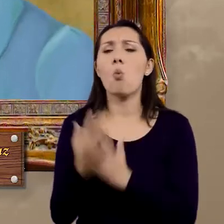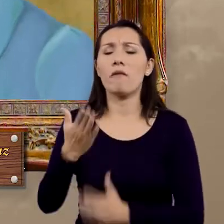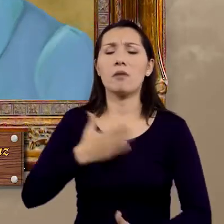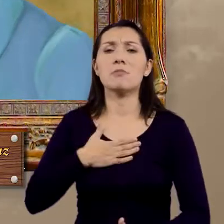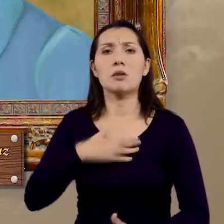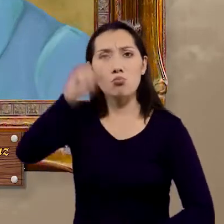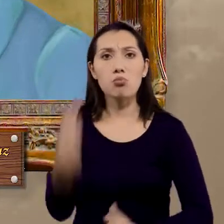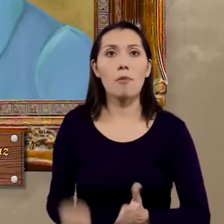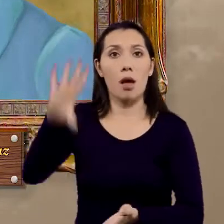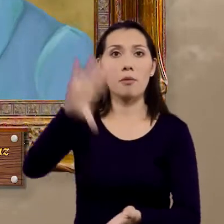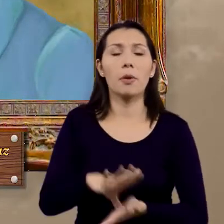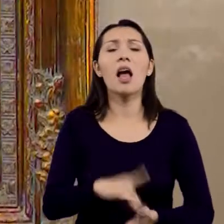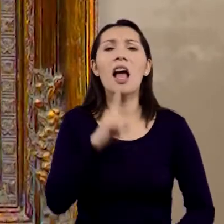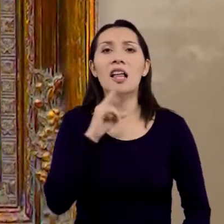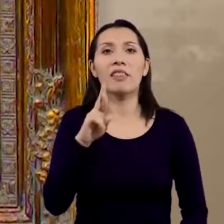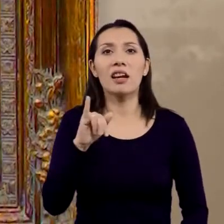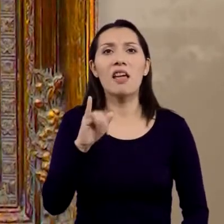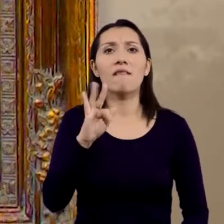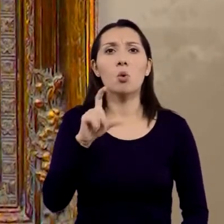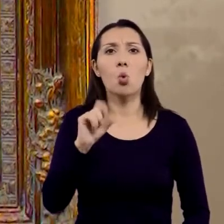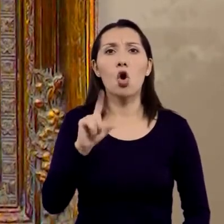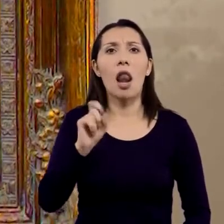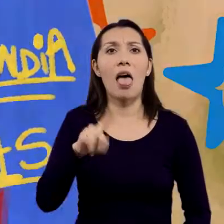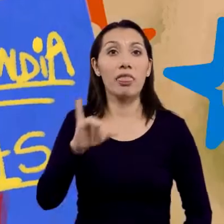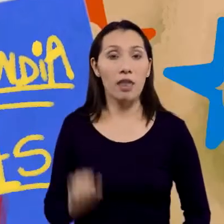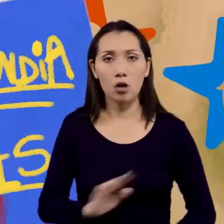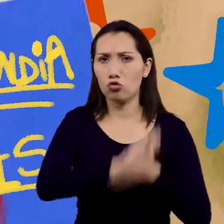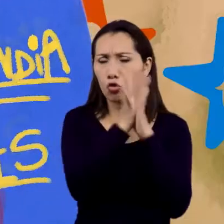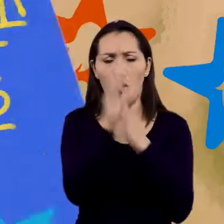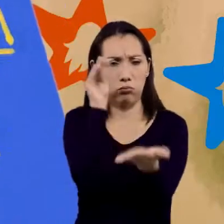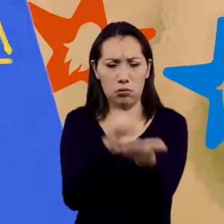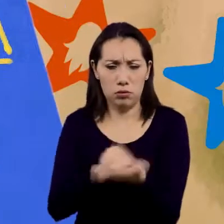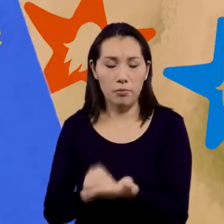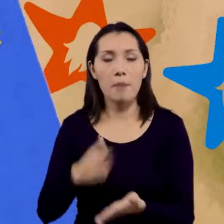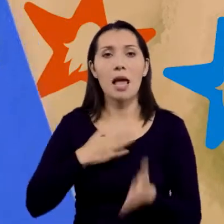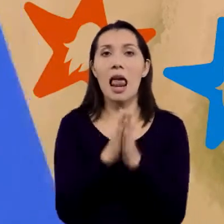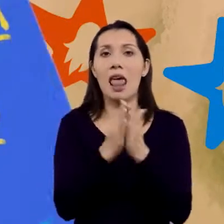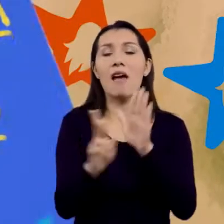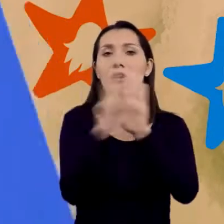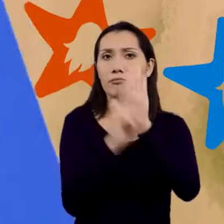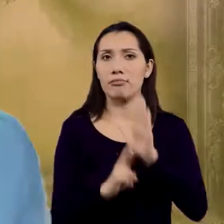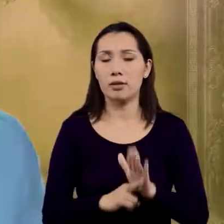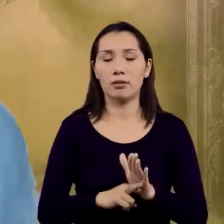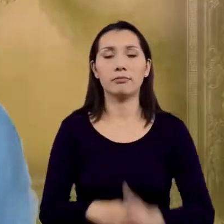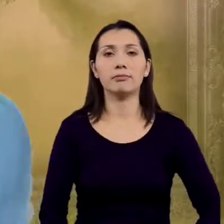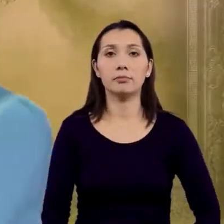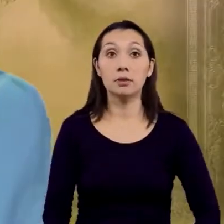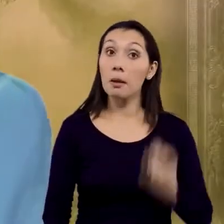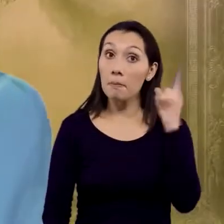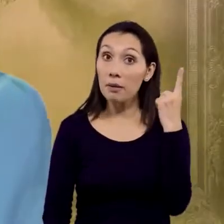mi propia nación, Trifulcolandia. Amadora no lo puede creer. Todo en mi libro de reglas de Trifulcolandia.